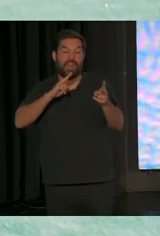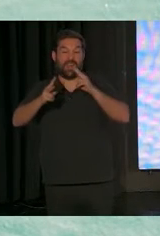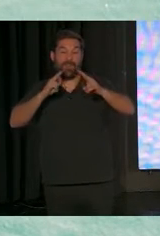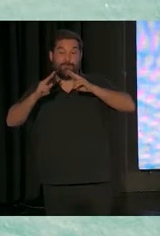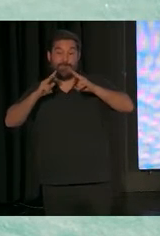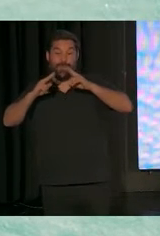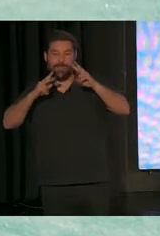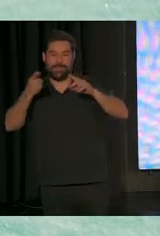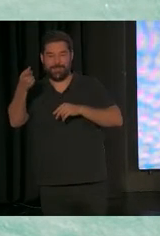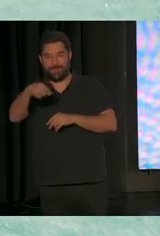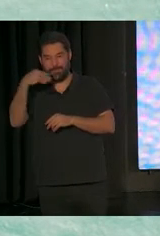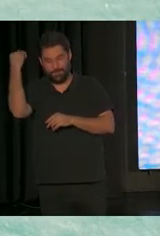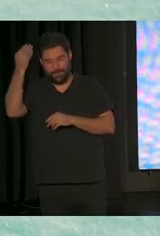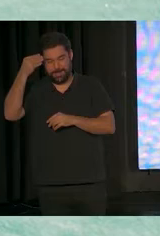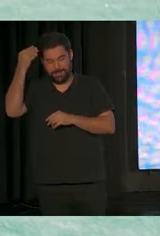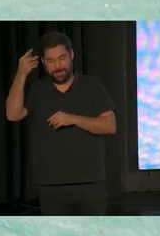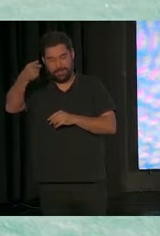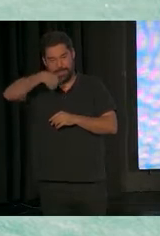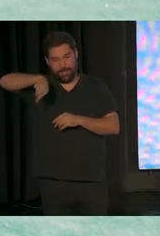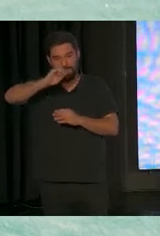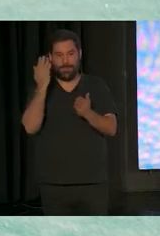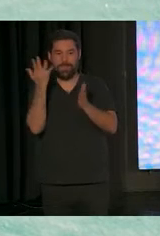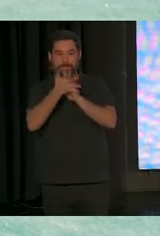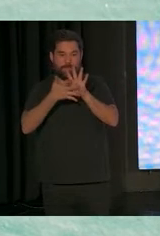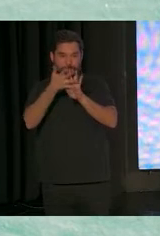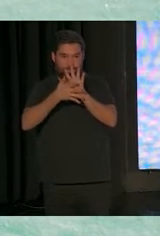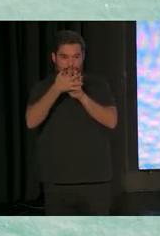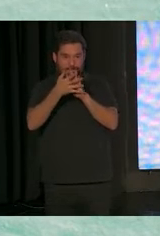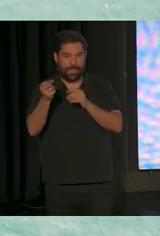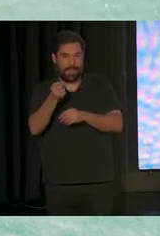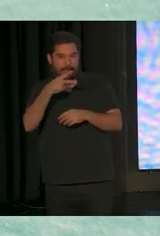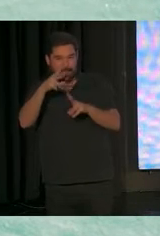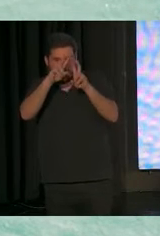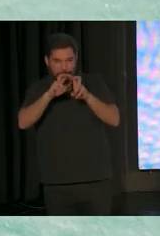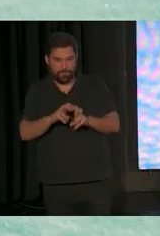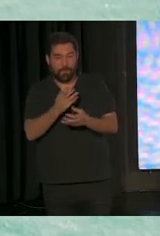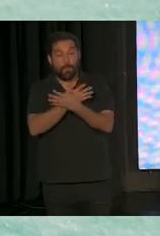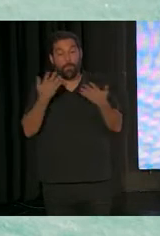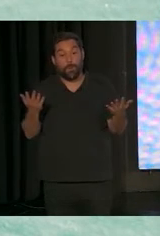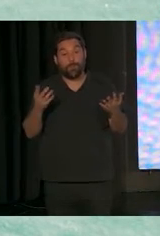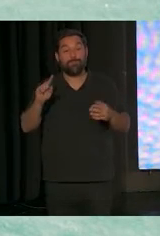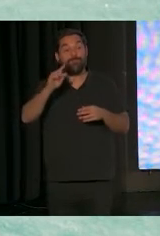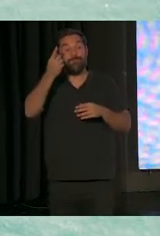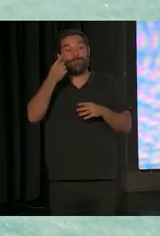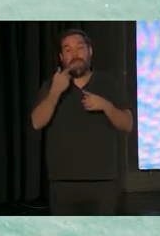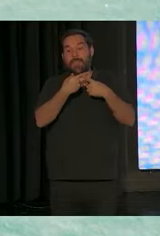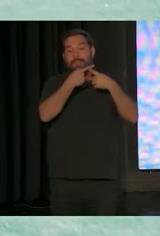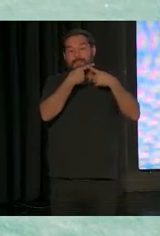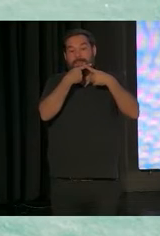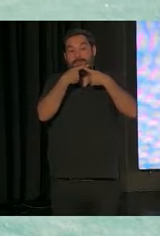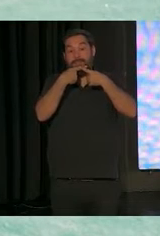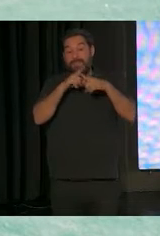es y la reflexión. ¿Saben cuáles han sido los resultados del estudio? Bueno, lo primero, no hay ninguna diferencia entre